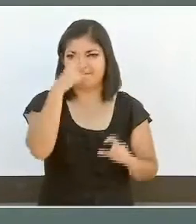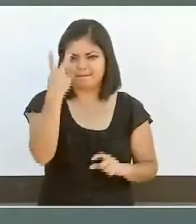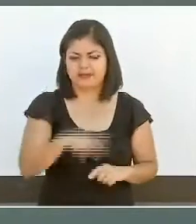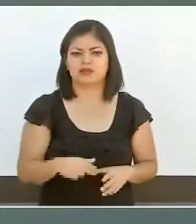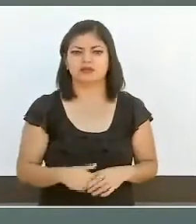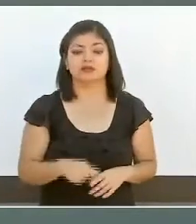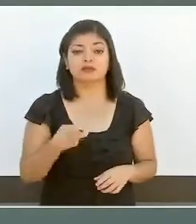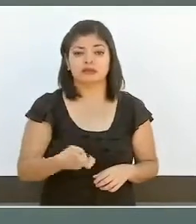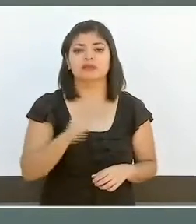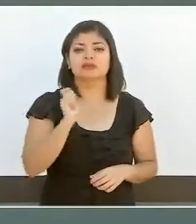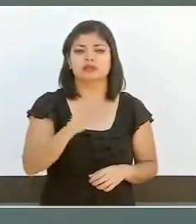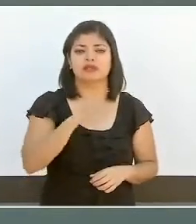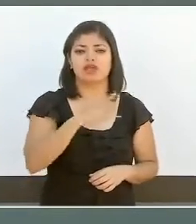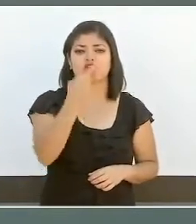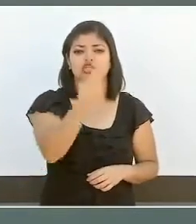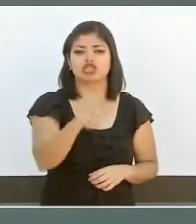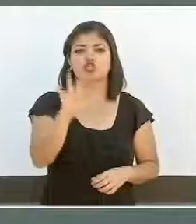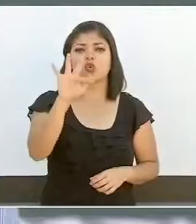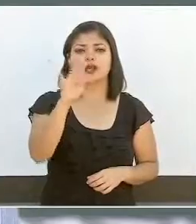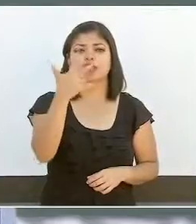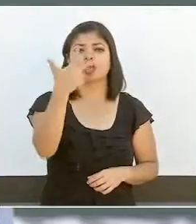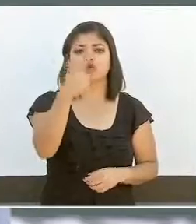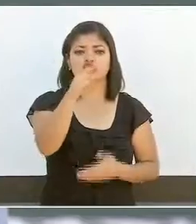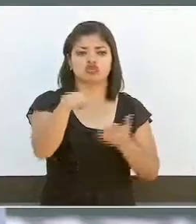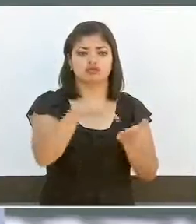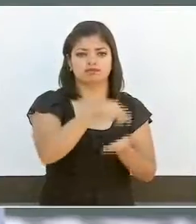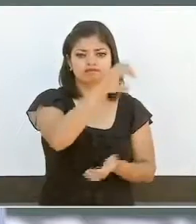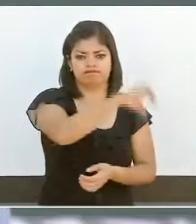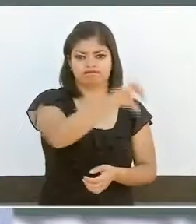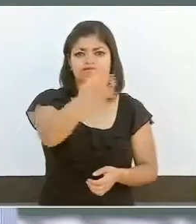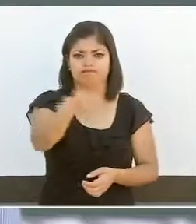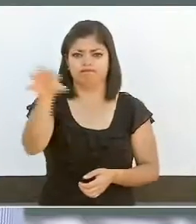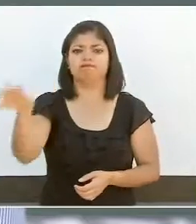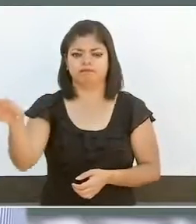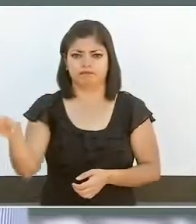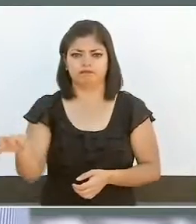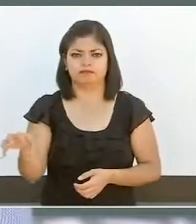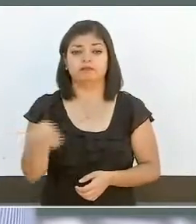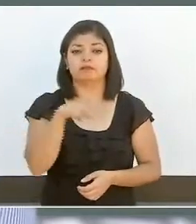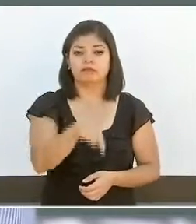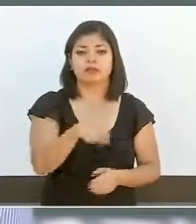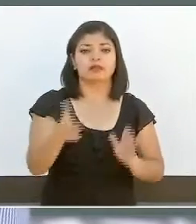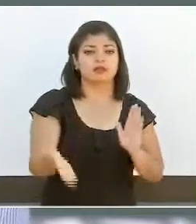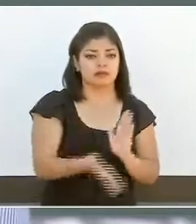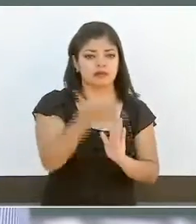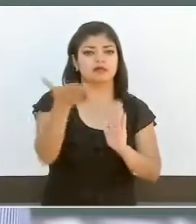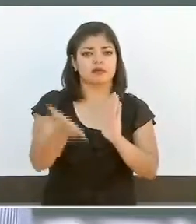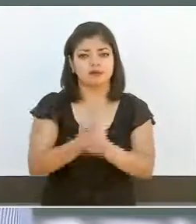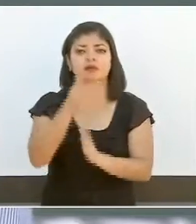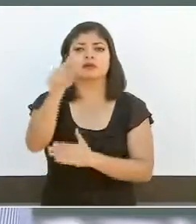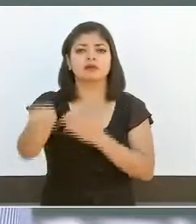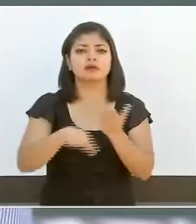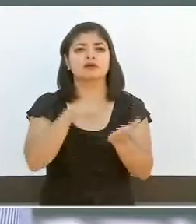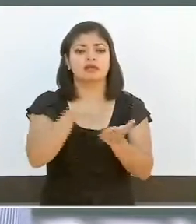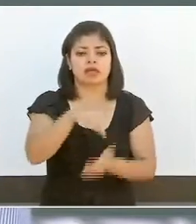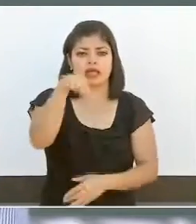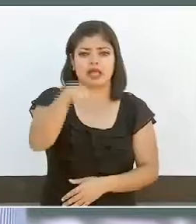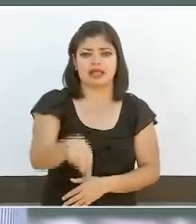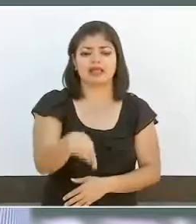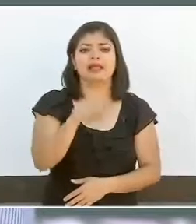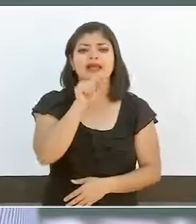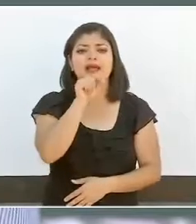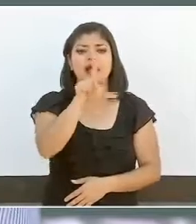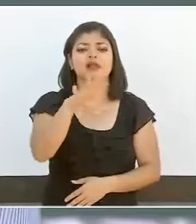con 248 cuarteles, de los cuales se han construido aquí en el Estado de Jalisco,